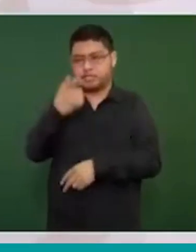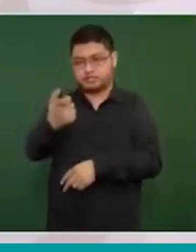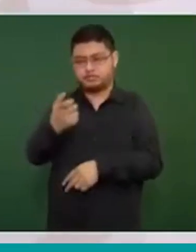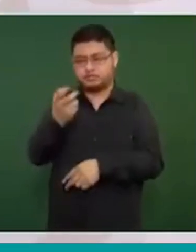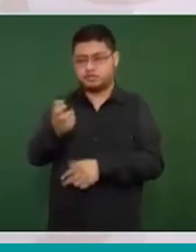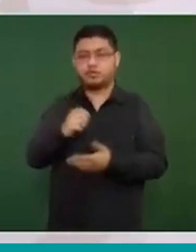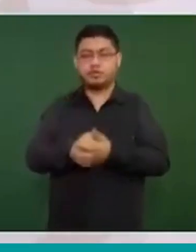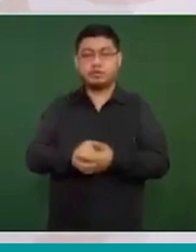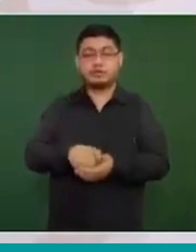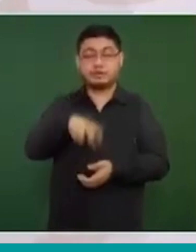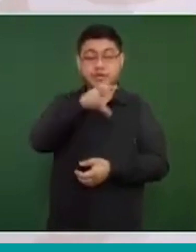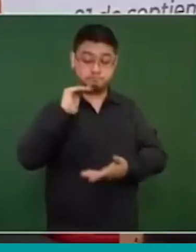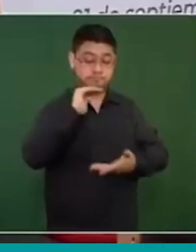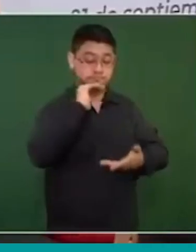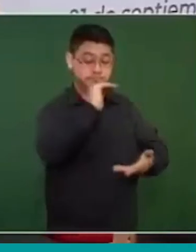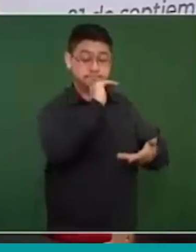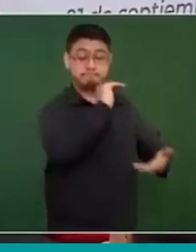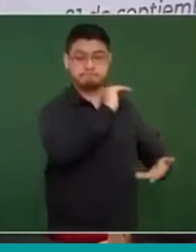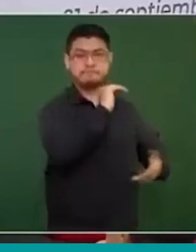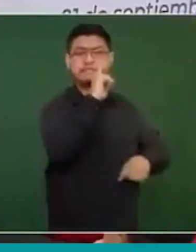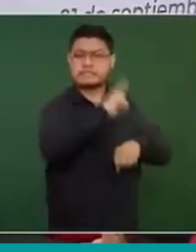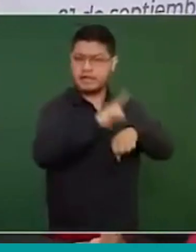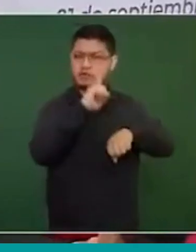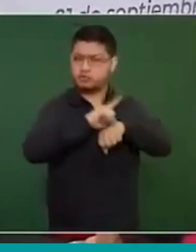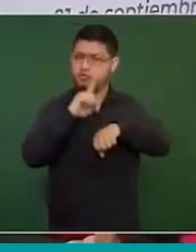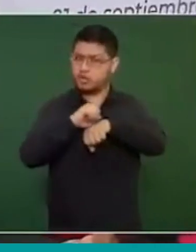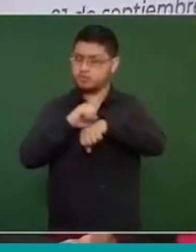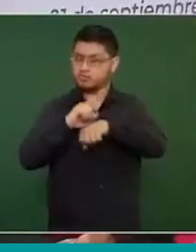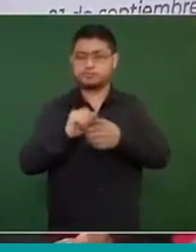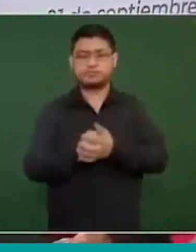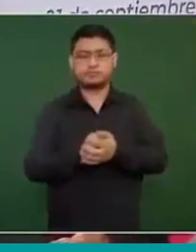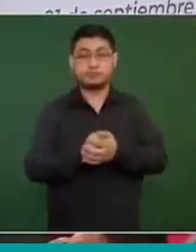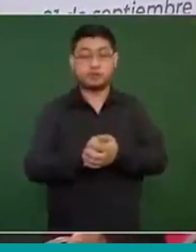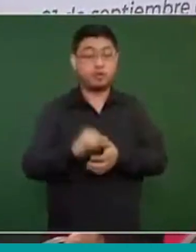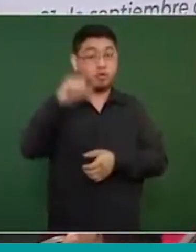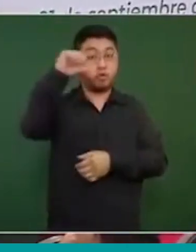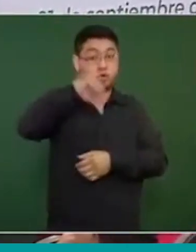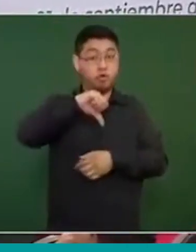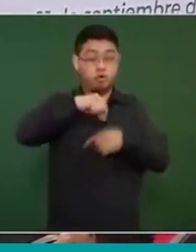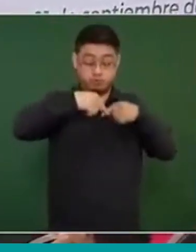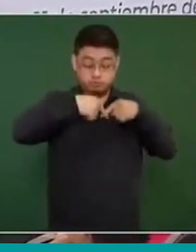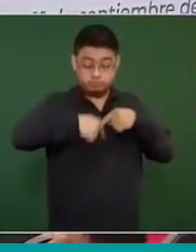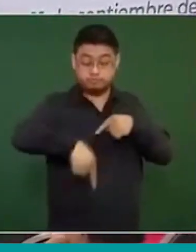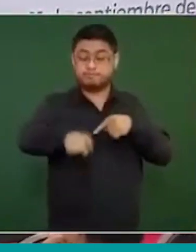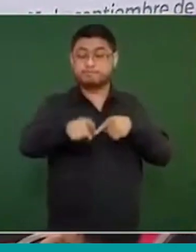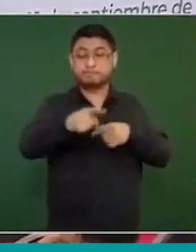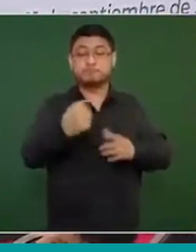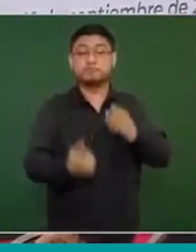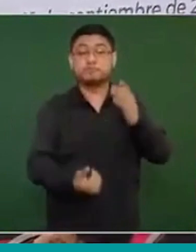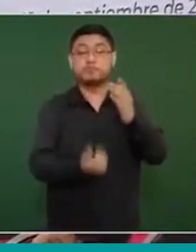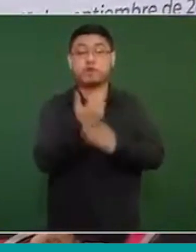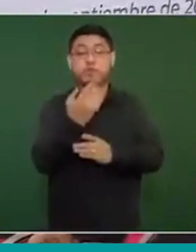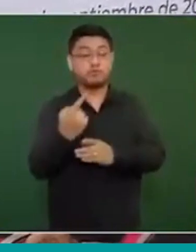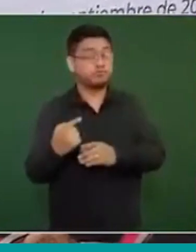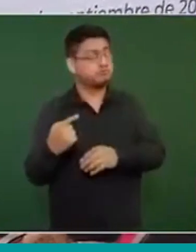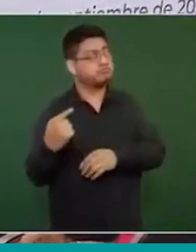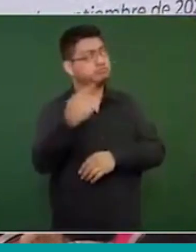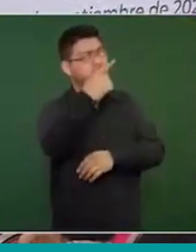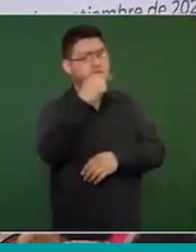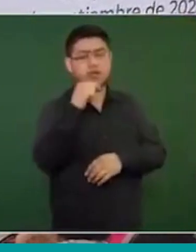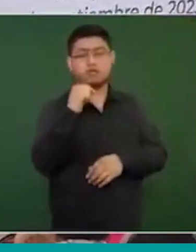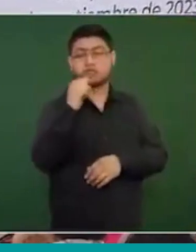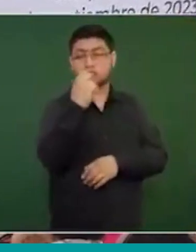a 60 por ciento. Hoy va a empezar a producir petrolíferos la nueva refinería de Dos Bocas.